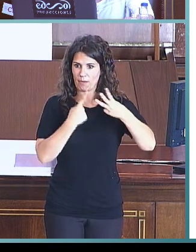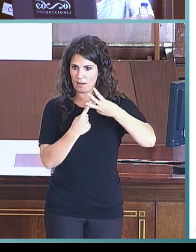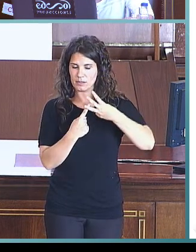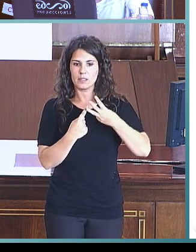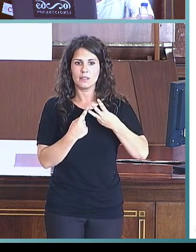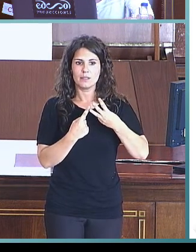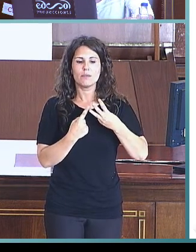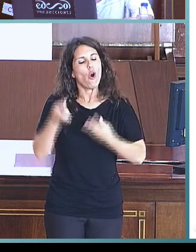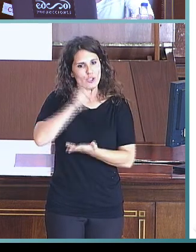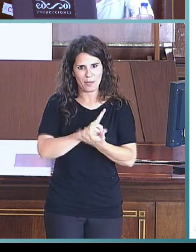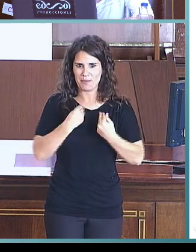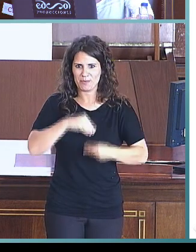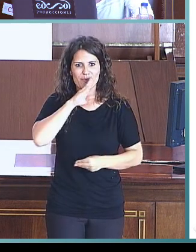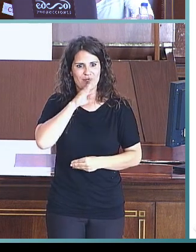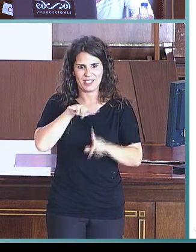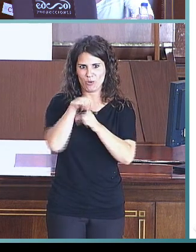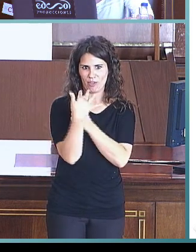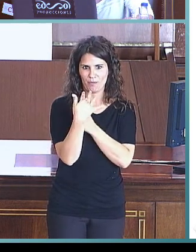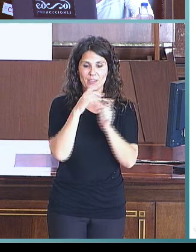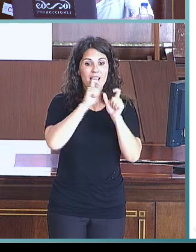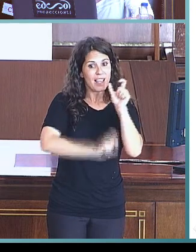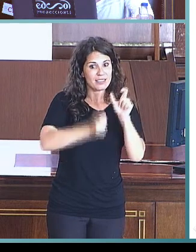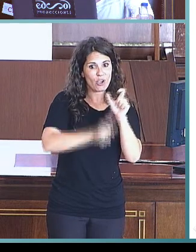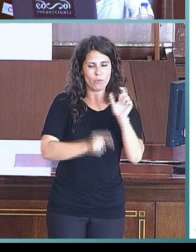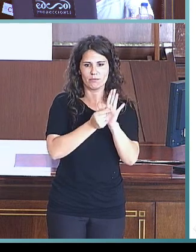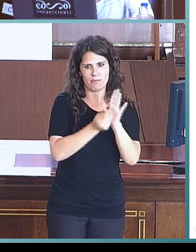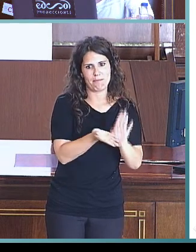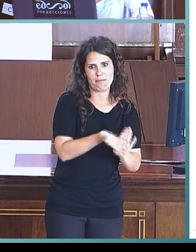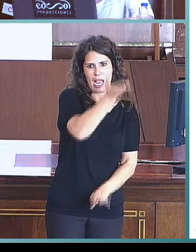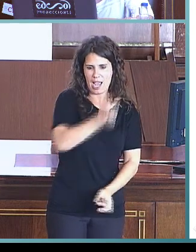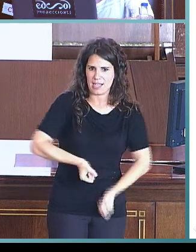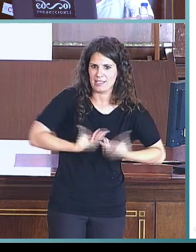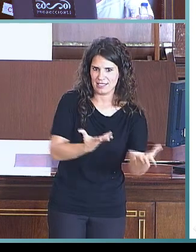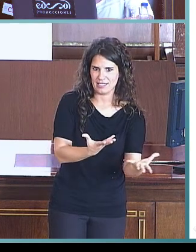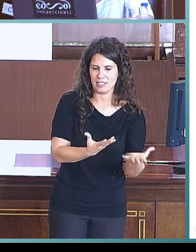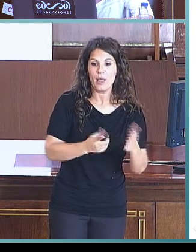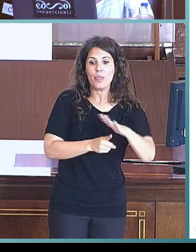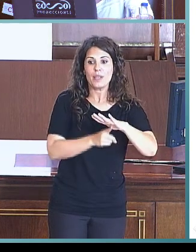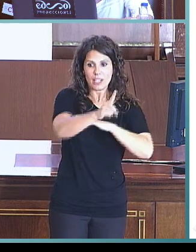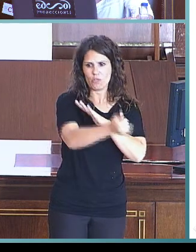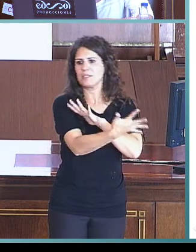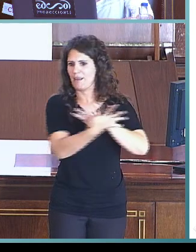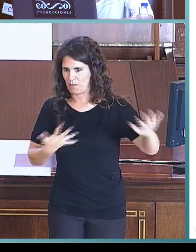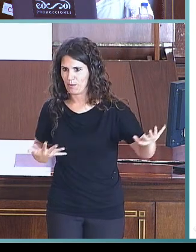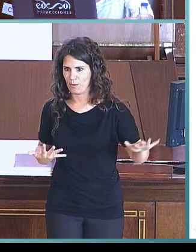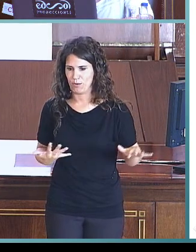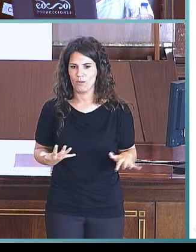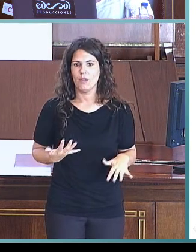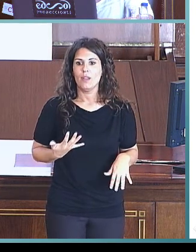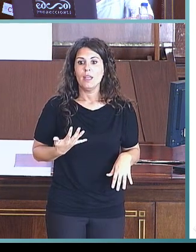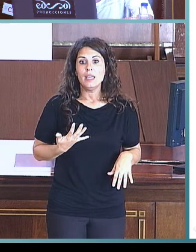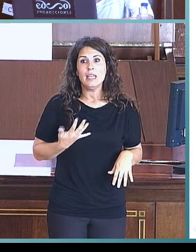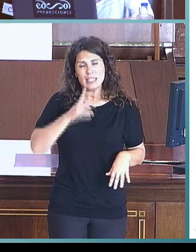encontrar que, en el caso del léxico, las puntuaciones son más altas, incluso también que el desarrollo es algo más rápido. Y,